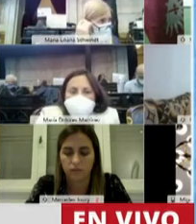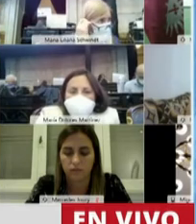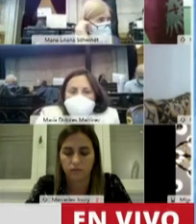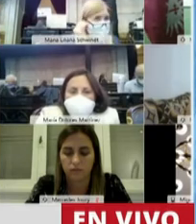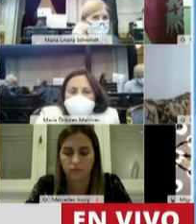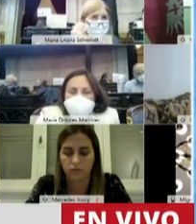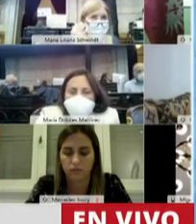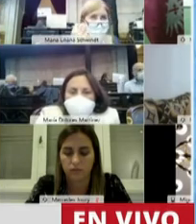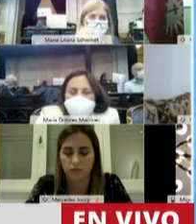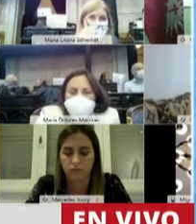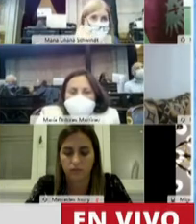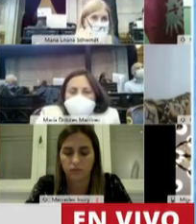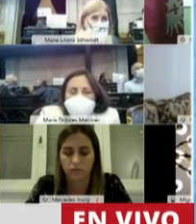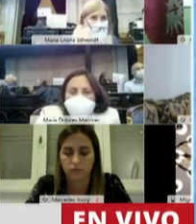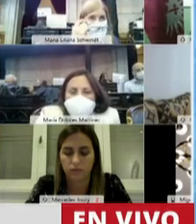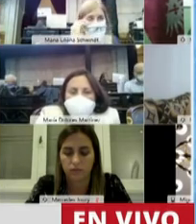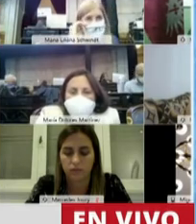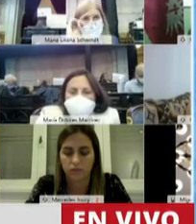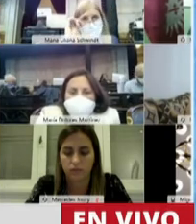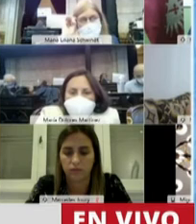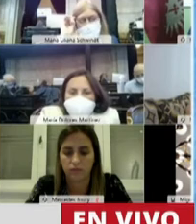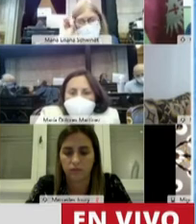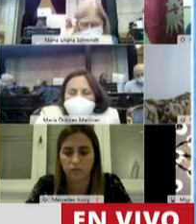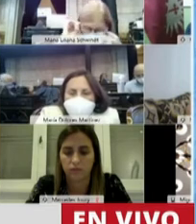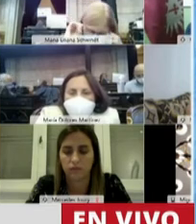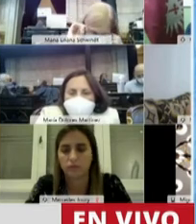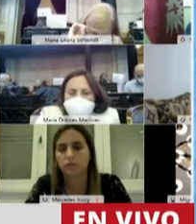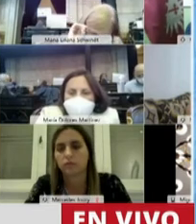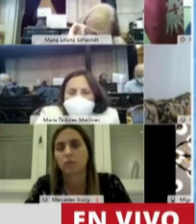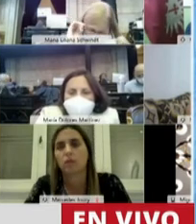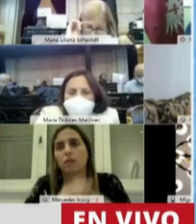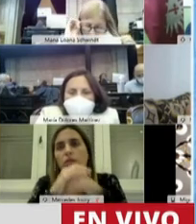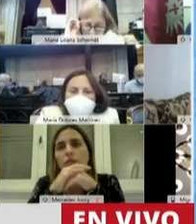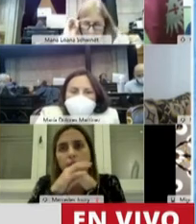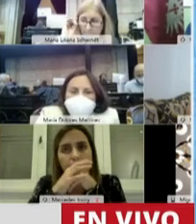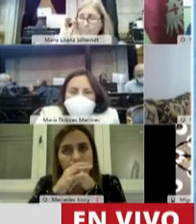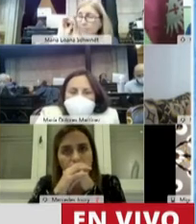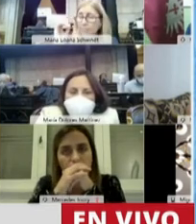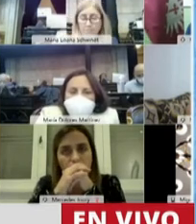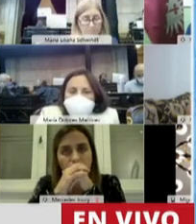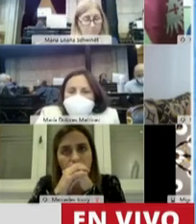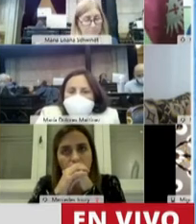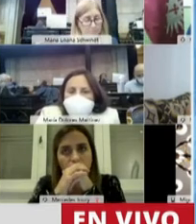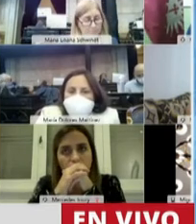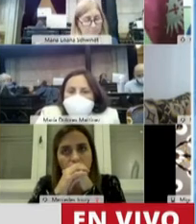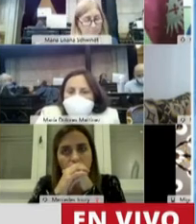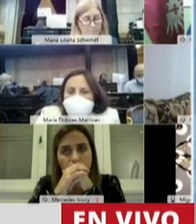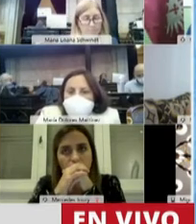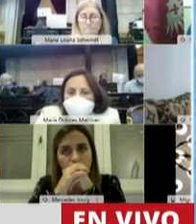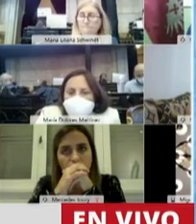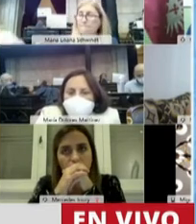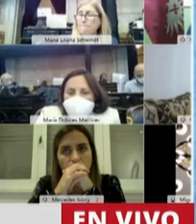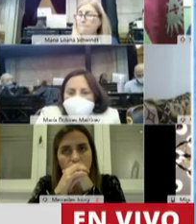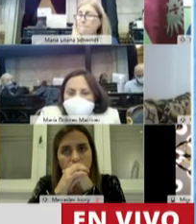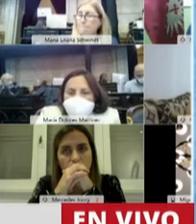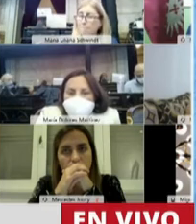lado sale de esos fondos. Y por eso estamos, por eso no somos insensibles. Ni dejamos de identificar los conceptos más vulnerables. Por